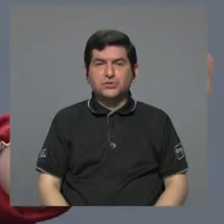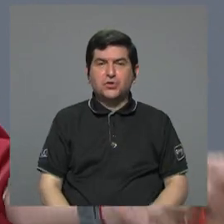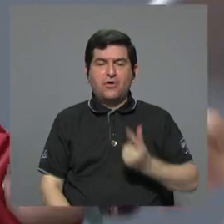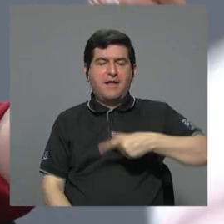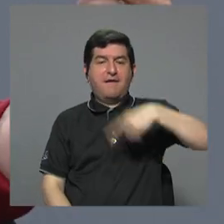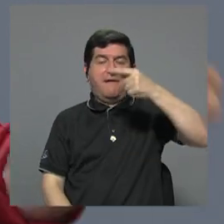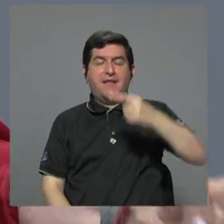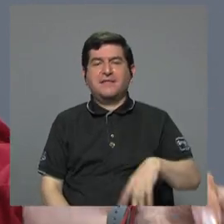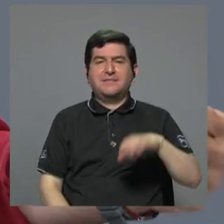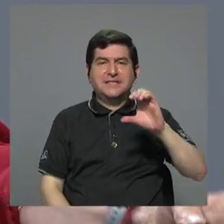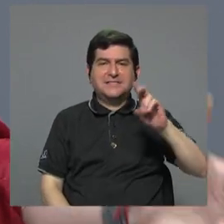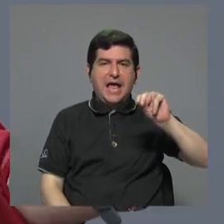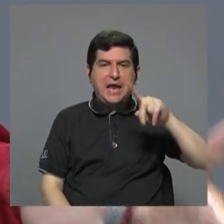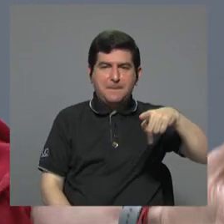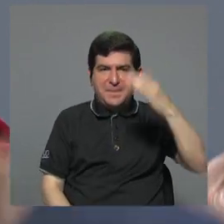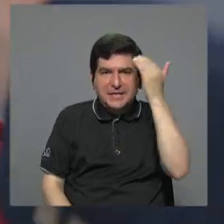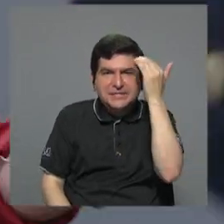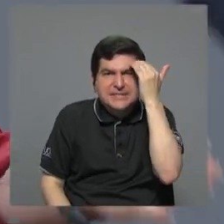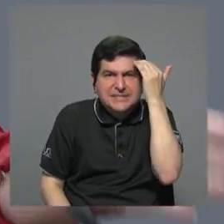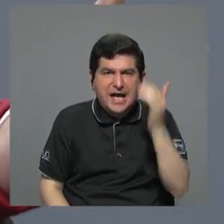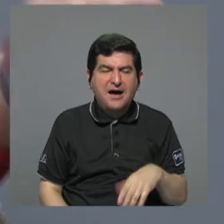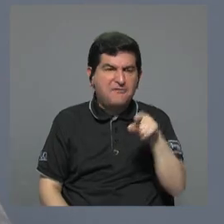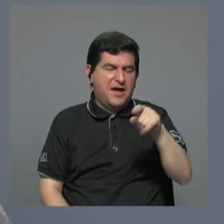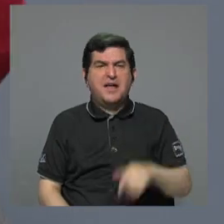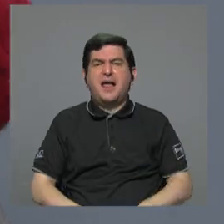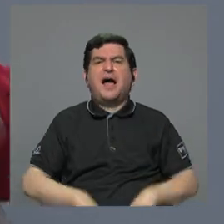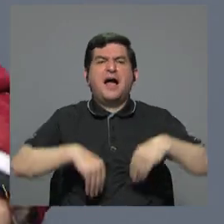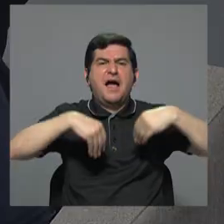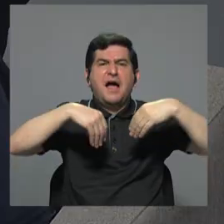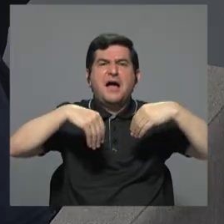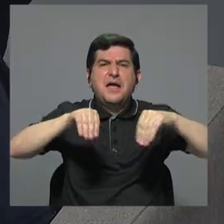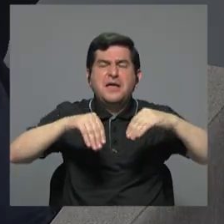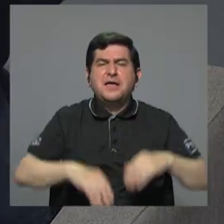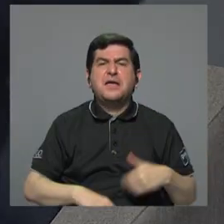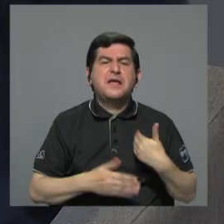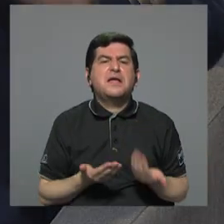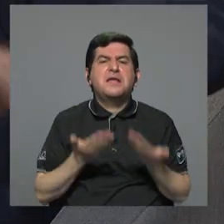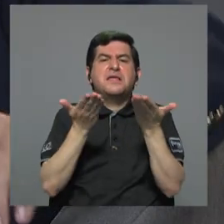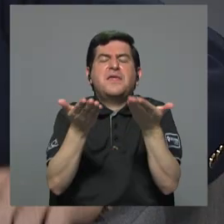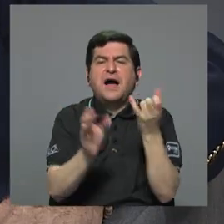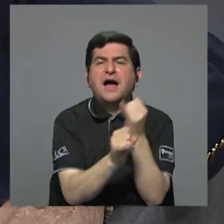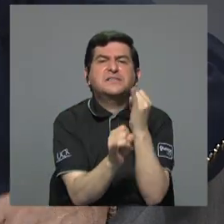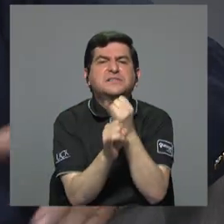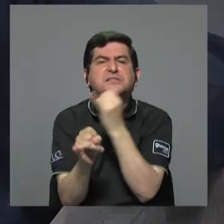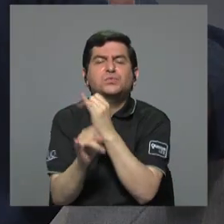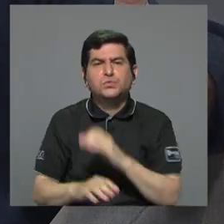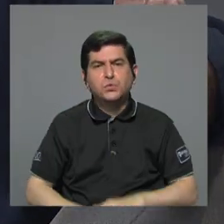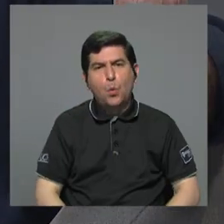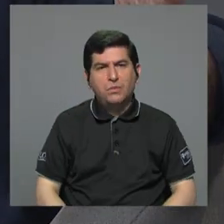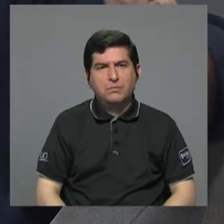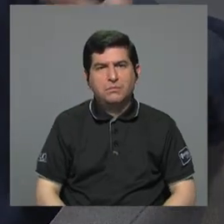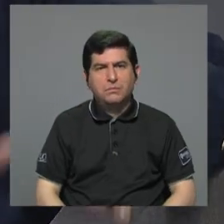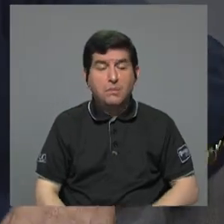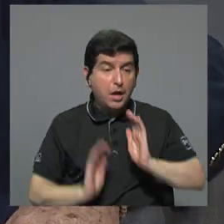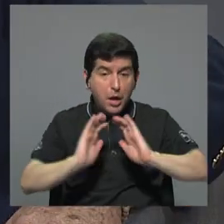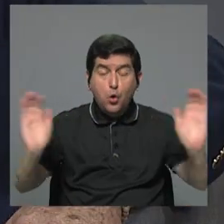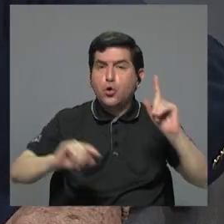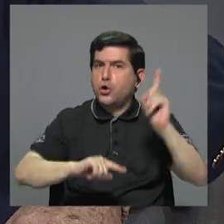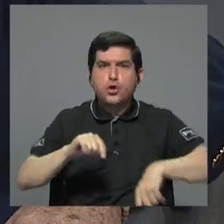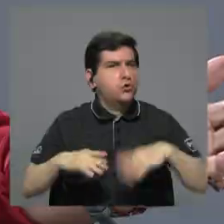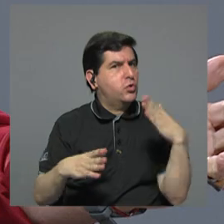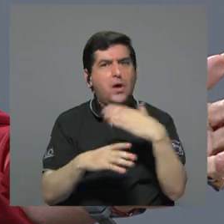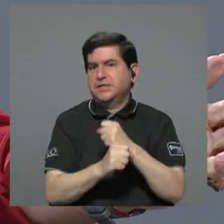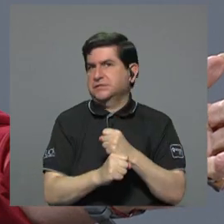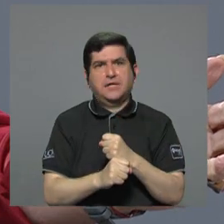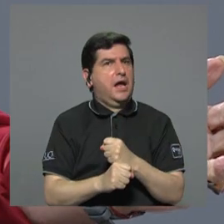el CNP tiene que saber qué es lo que está dándole a las instituciones. Y con los niños no se puede hacer